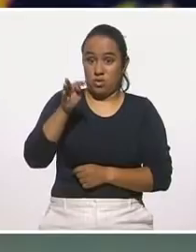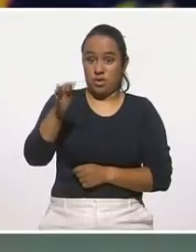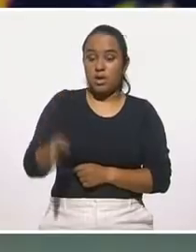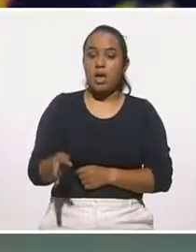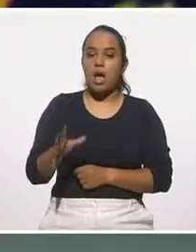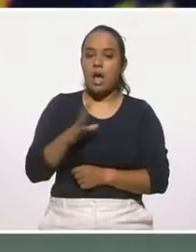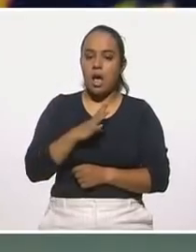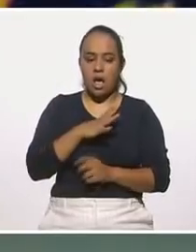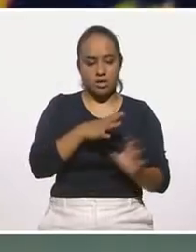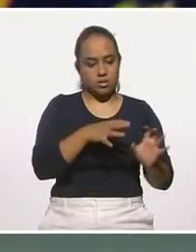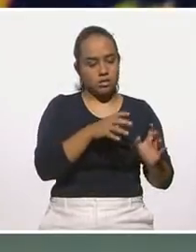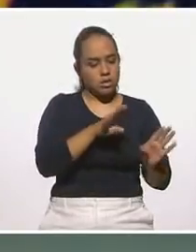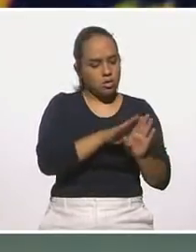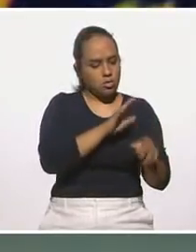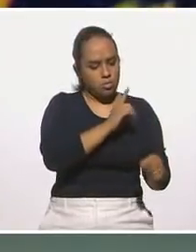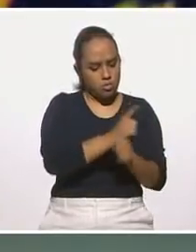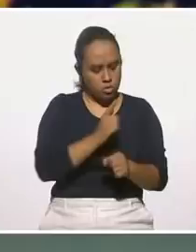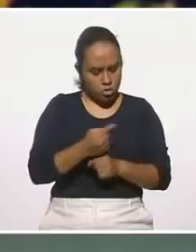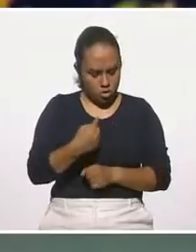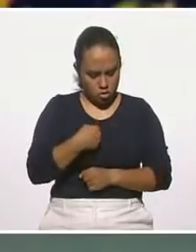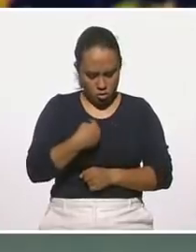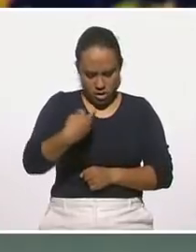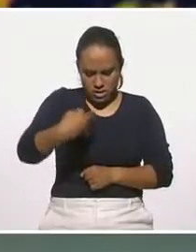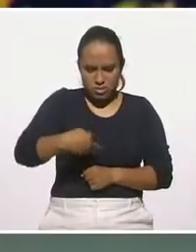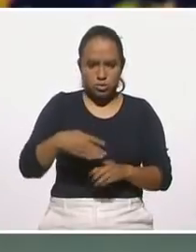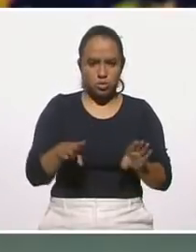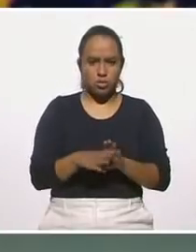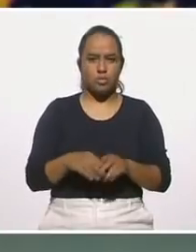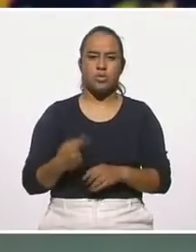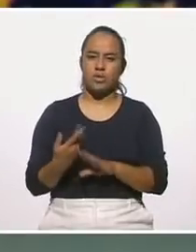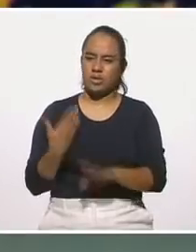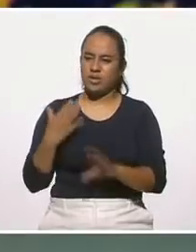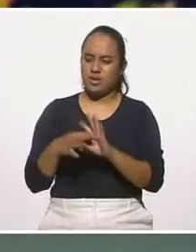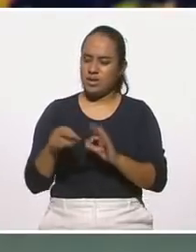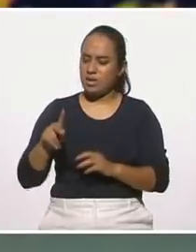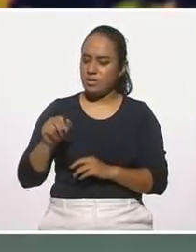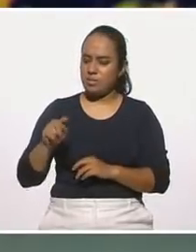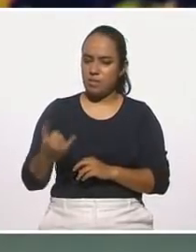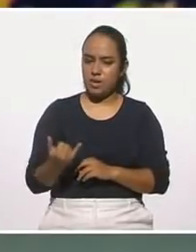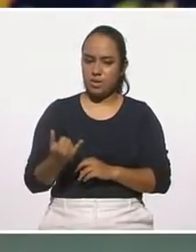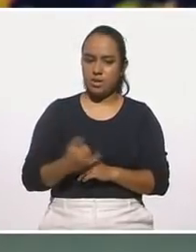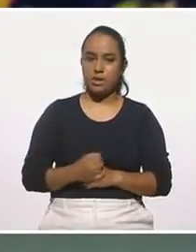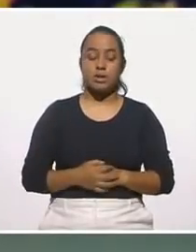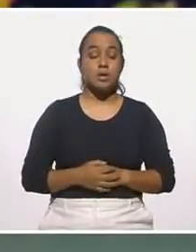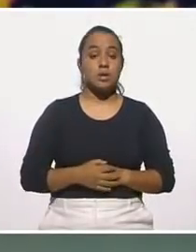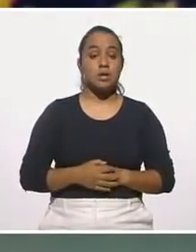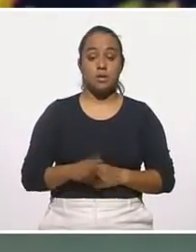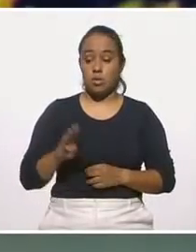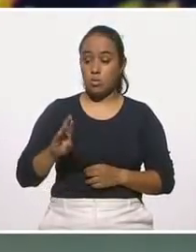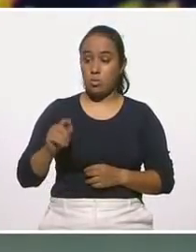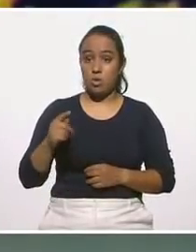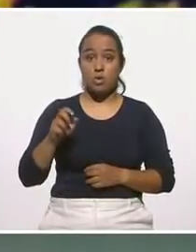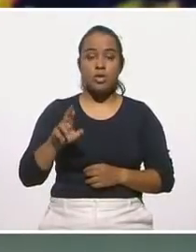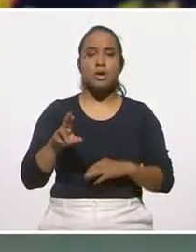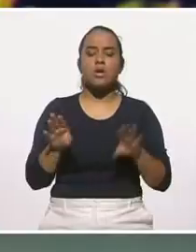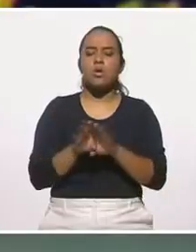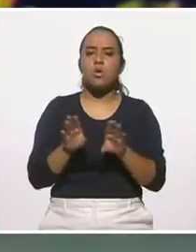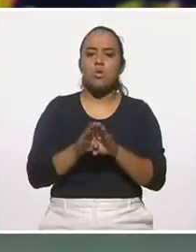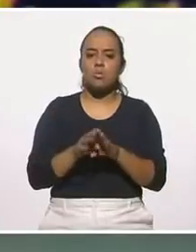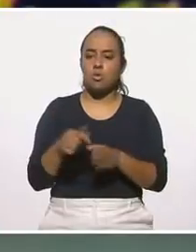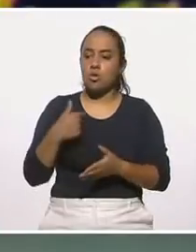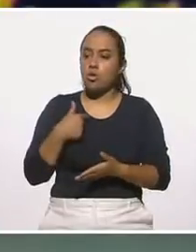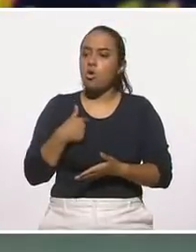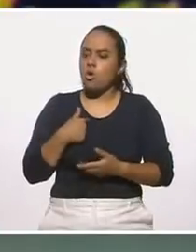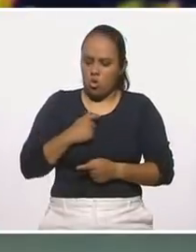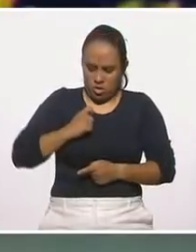va un proceso de identificar cómo me acepto. Justo el modelo que compartí ahorita a Patti de Edith Grotberg, recuerda ese momento de ayudar. ¿Yo?